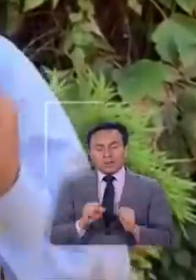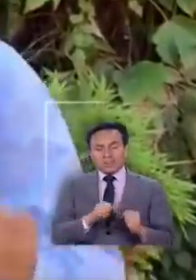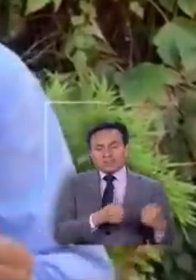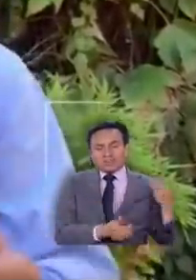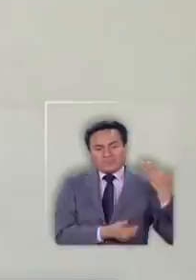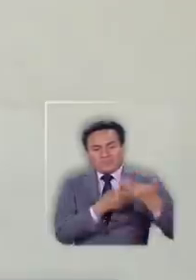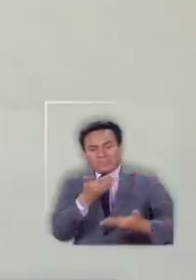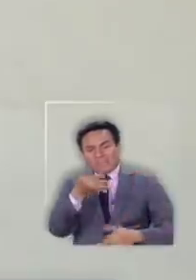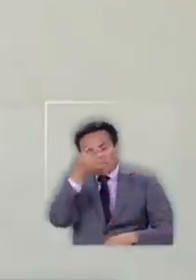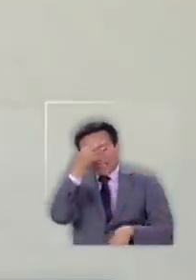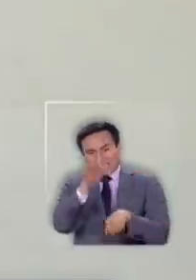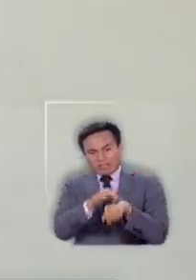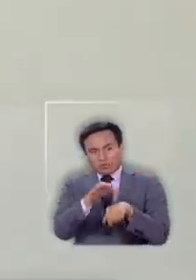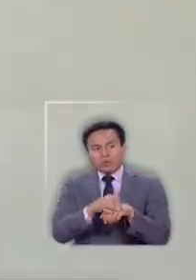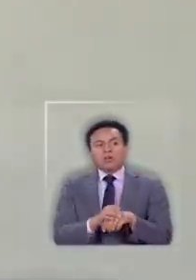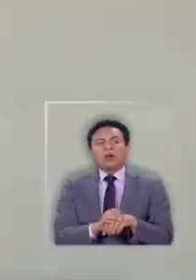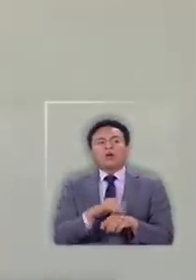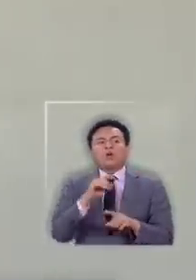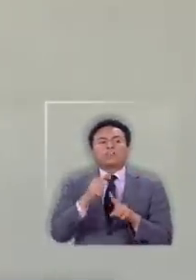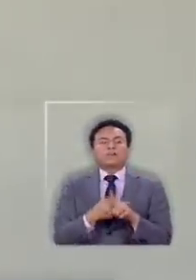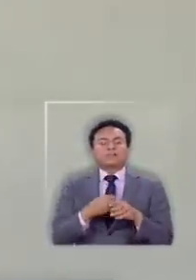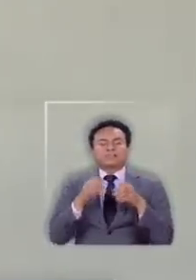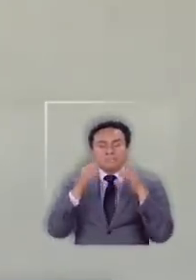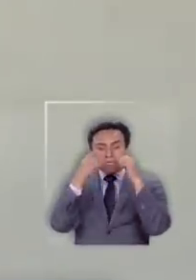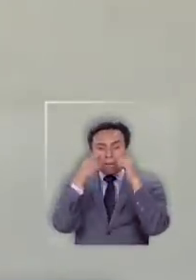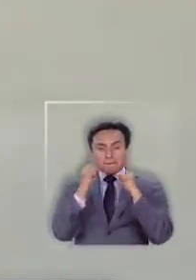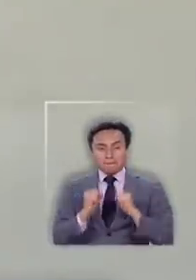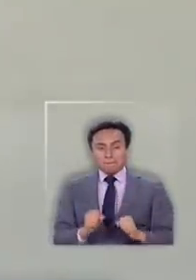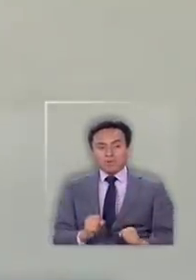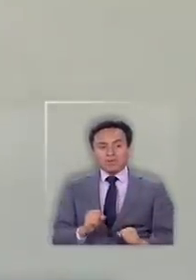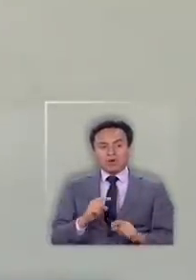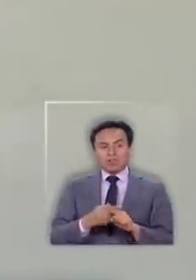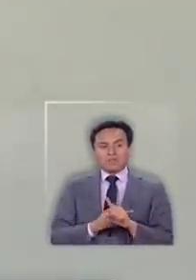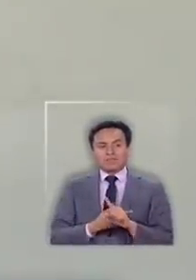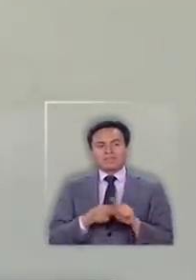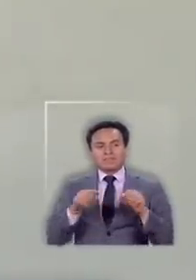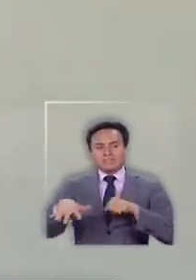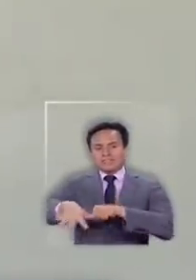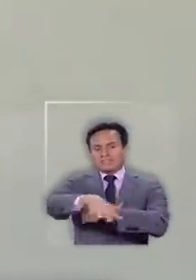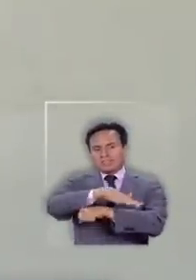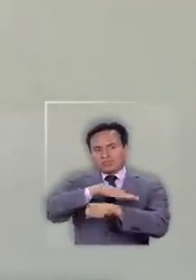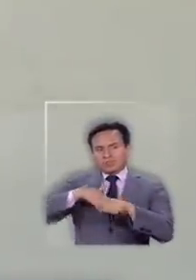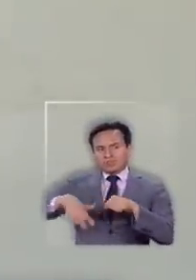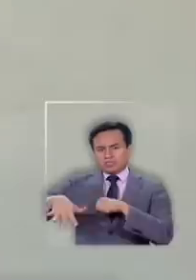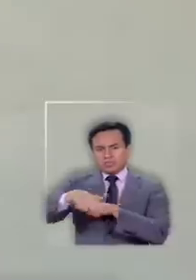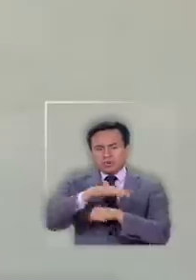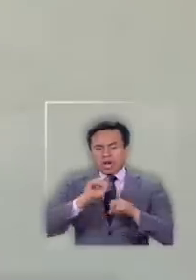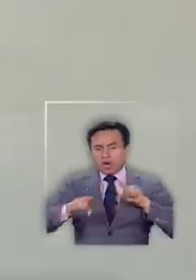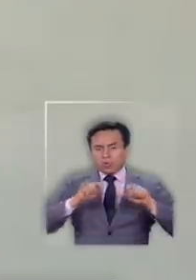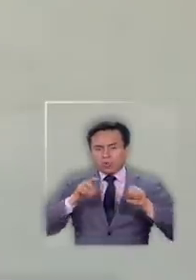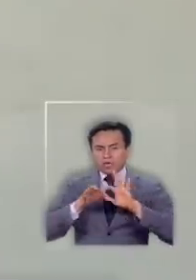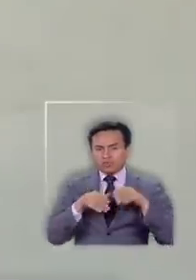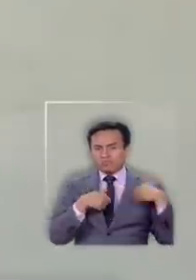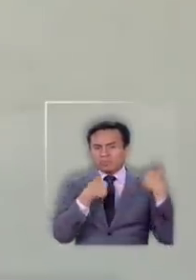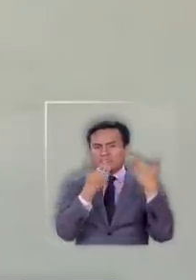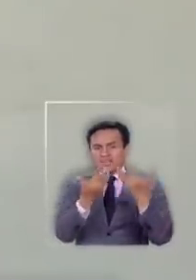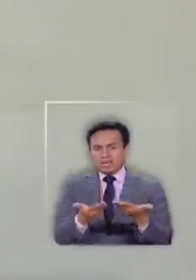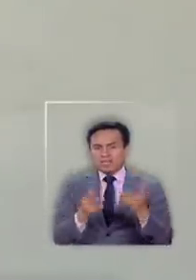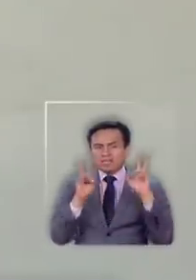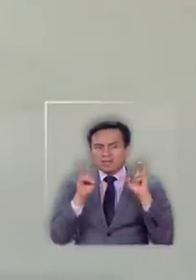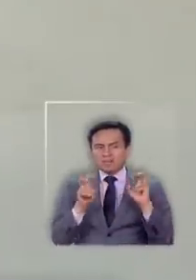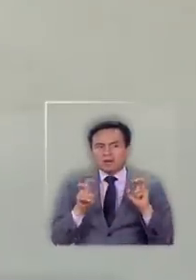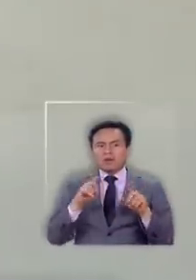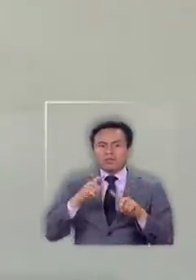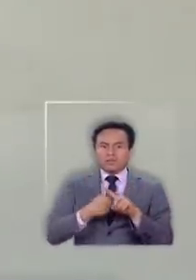un riesgo Enfrentarnos de nuevo a la posibilidad de esta situación y los argumentos que se entregan es